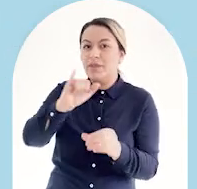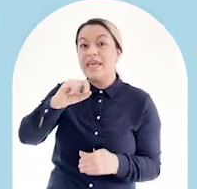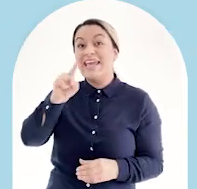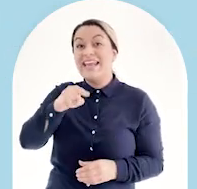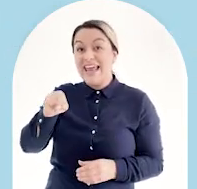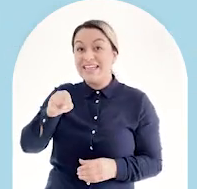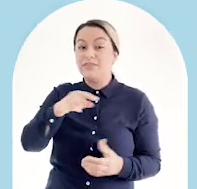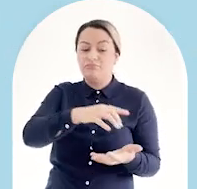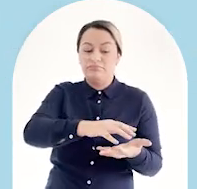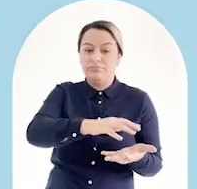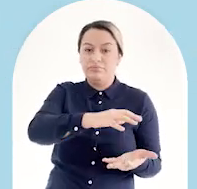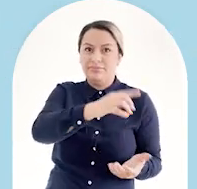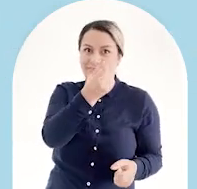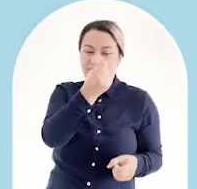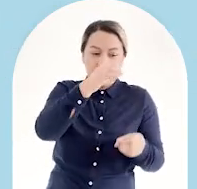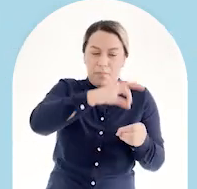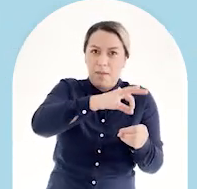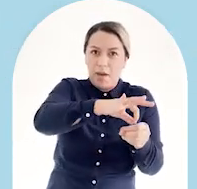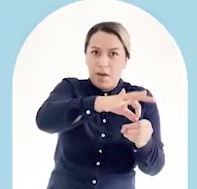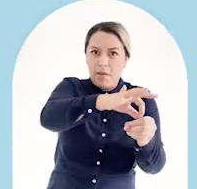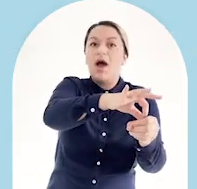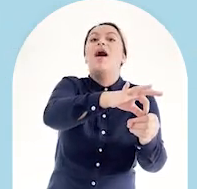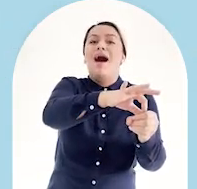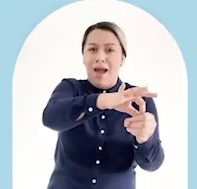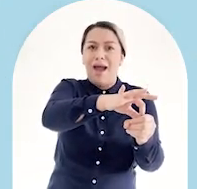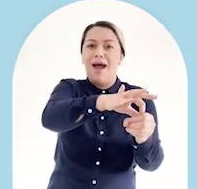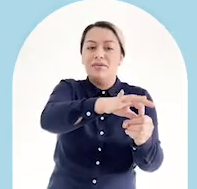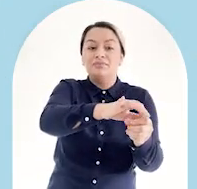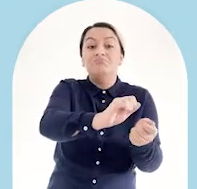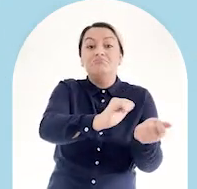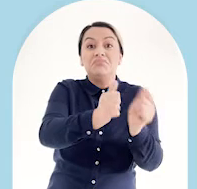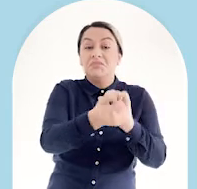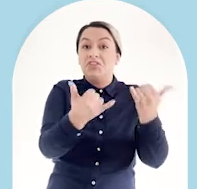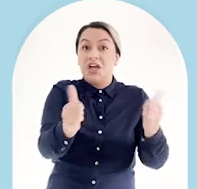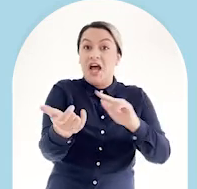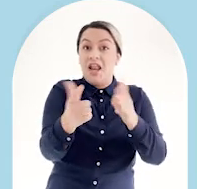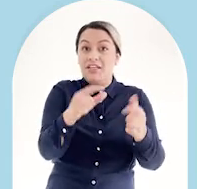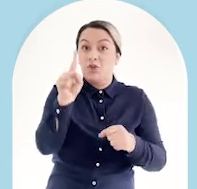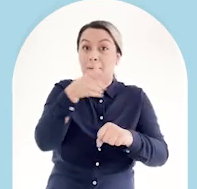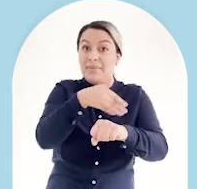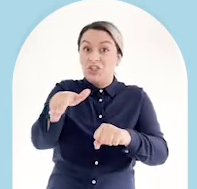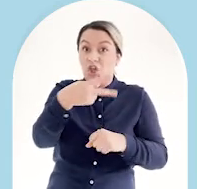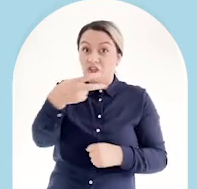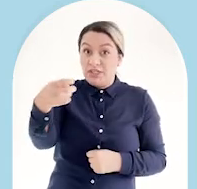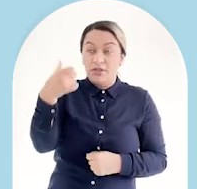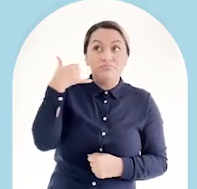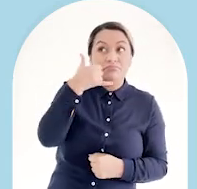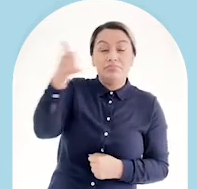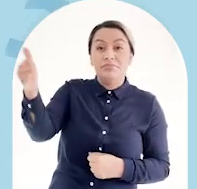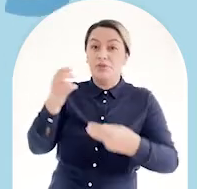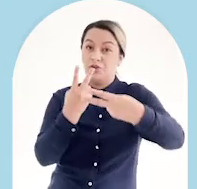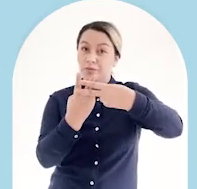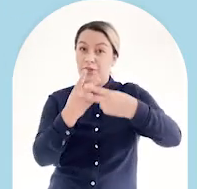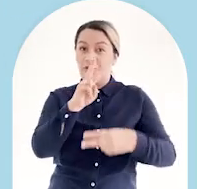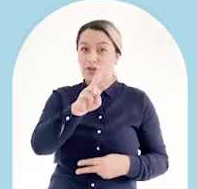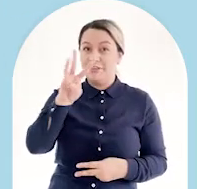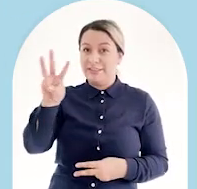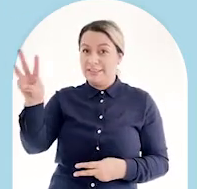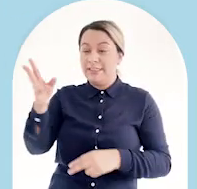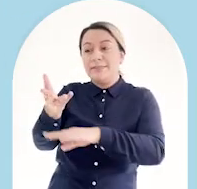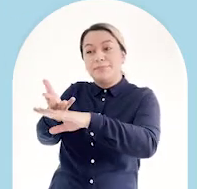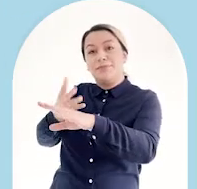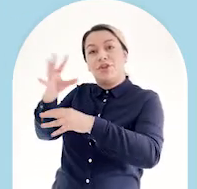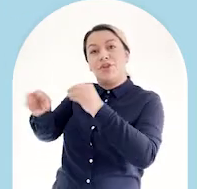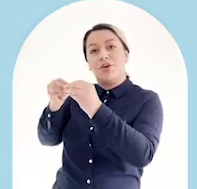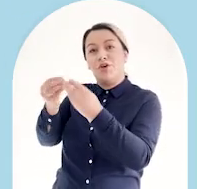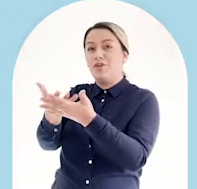Y cuando Inés complete el millón doscientos en su alcancía amiga, con solo llamar al numeral 233 desde su celular,